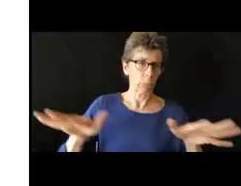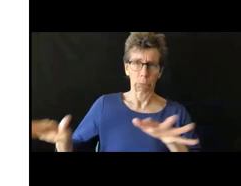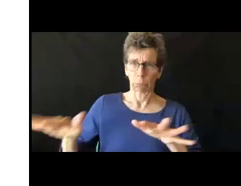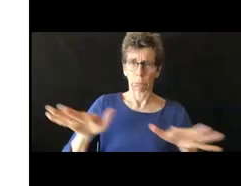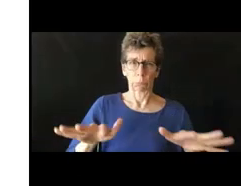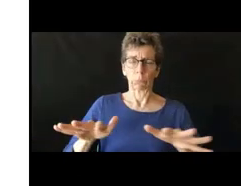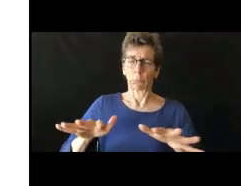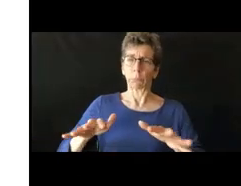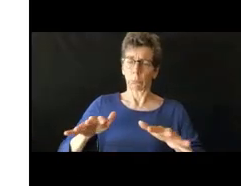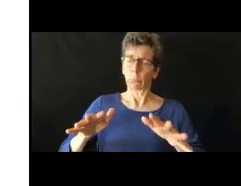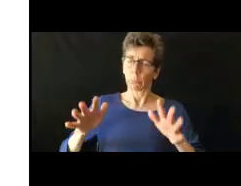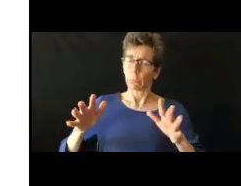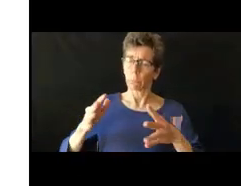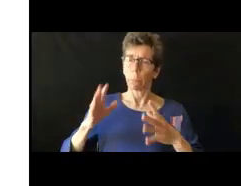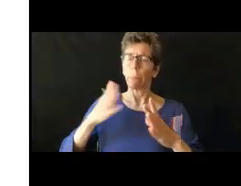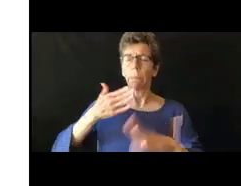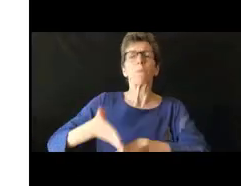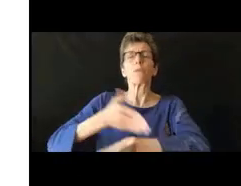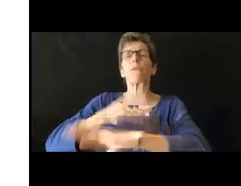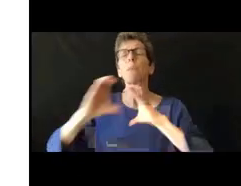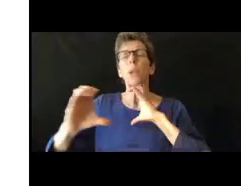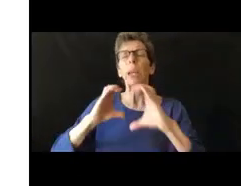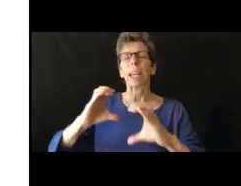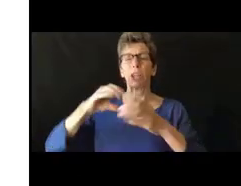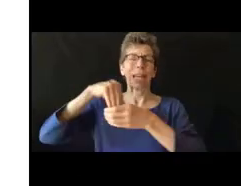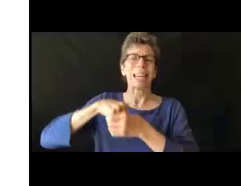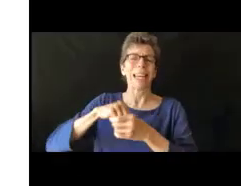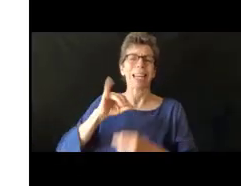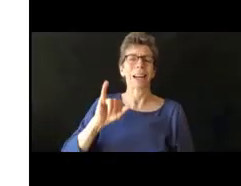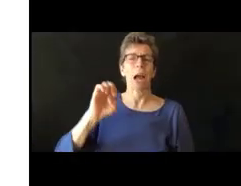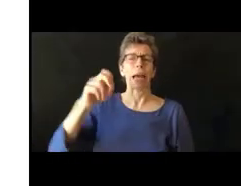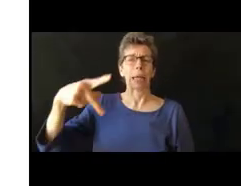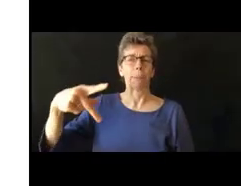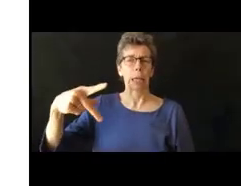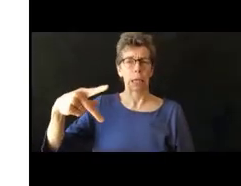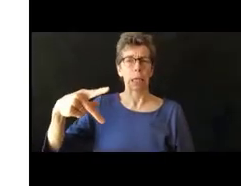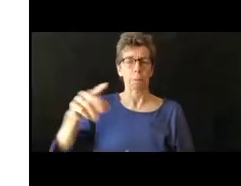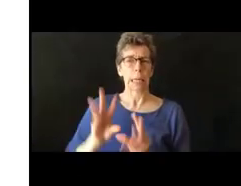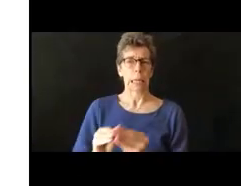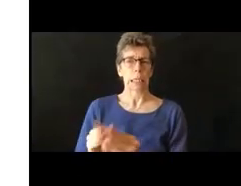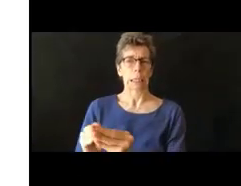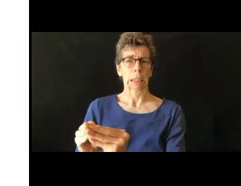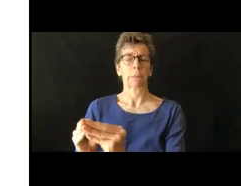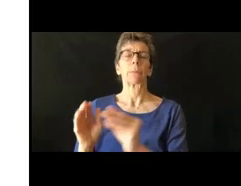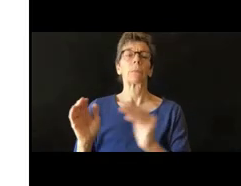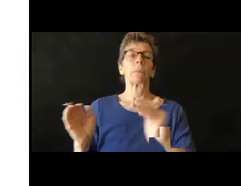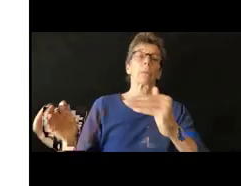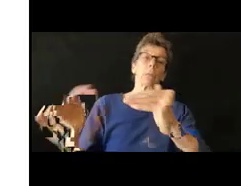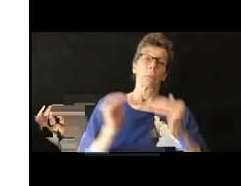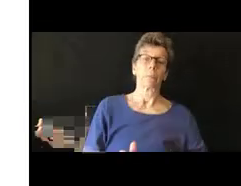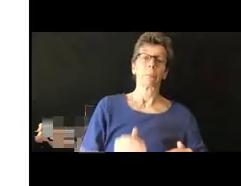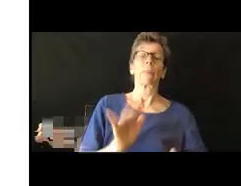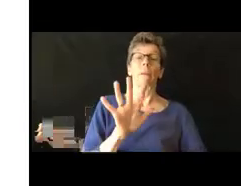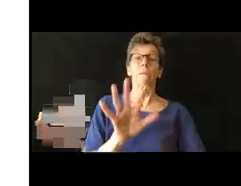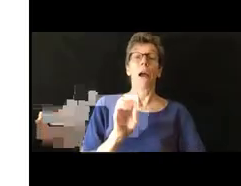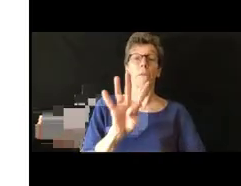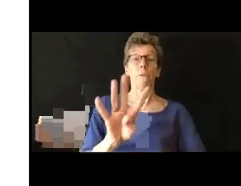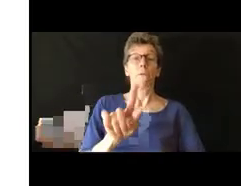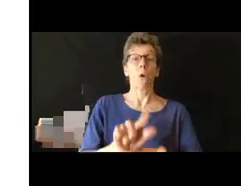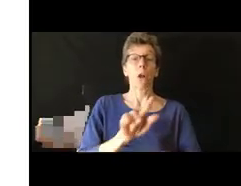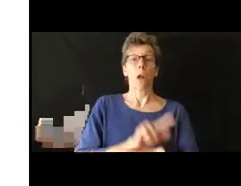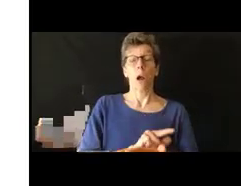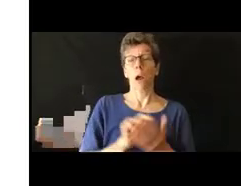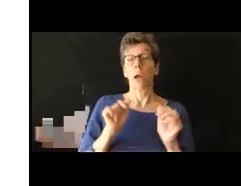la IEP siga adelante y luego bajo la sección 504 está la ley de rehabilitación de 1973